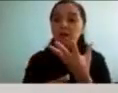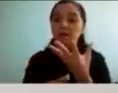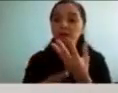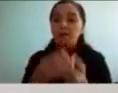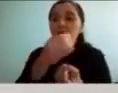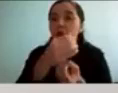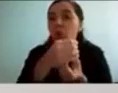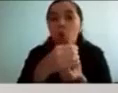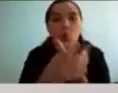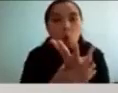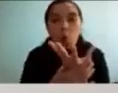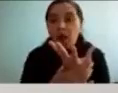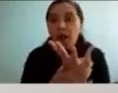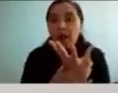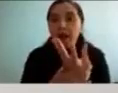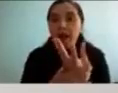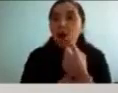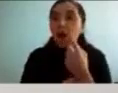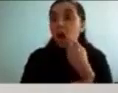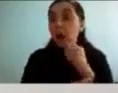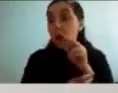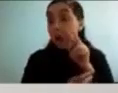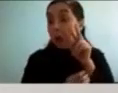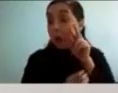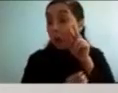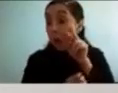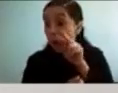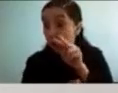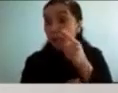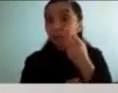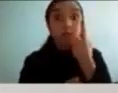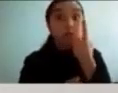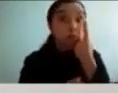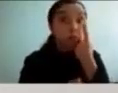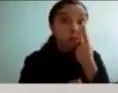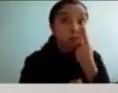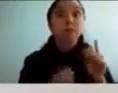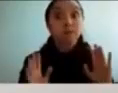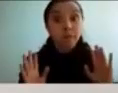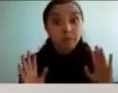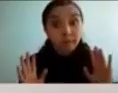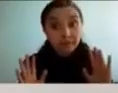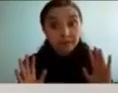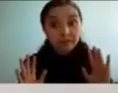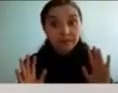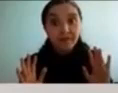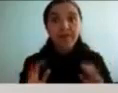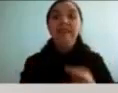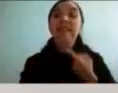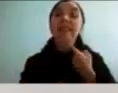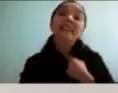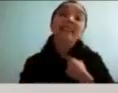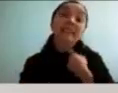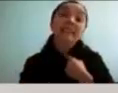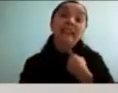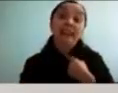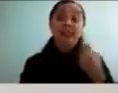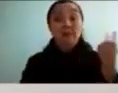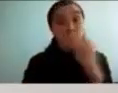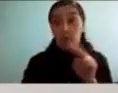es una función evolutiva y luego los intereses propios por supuesto en este caso